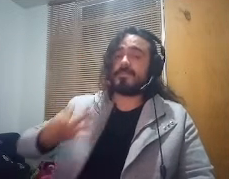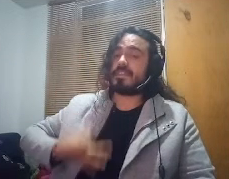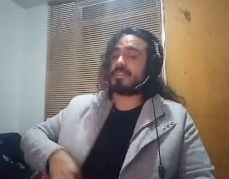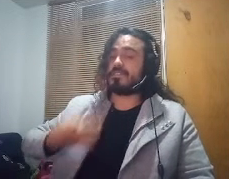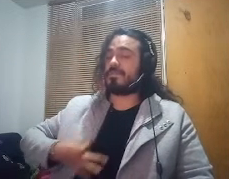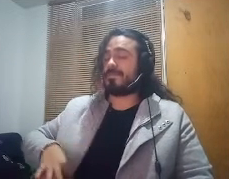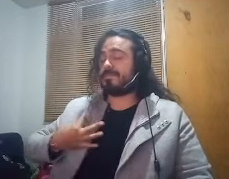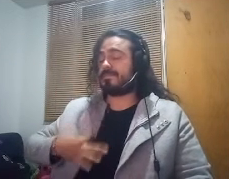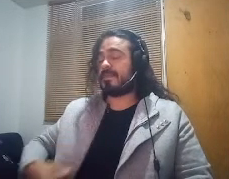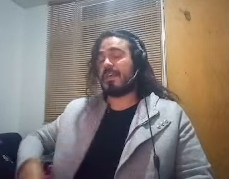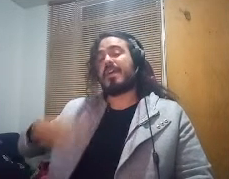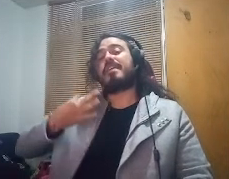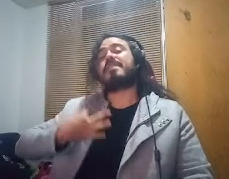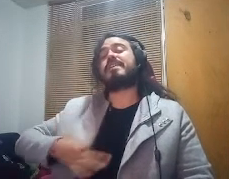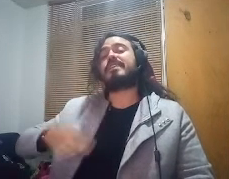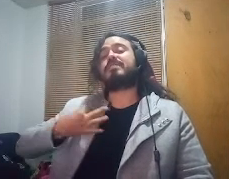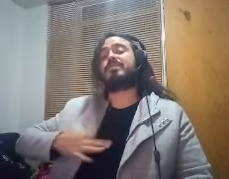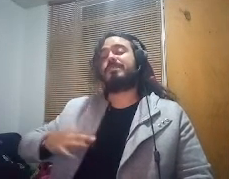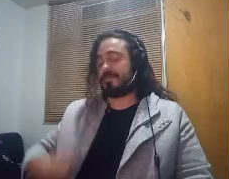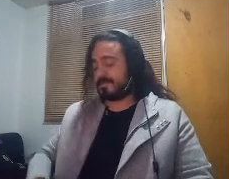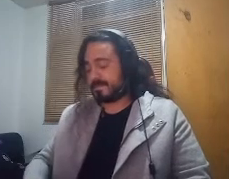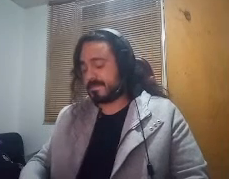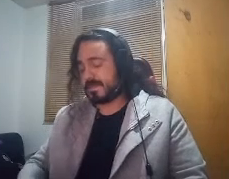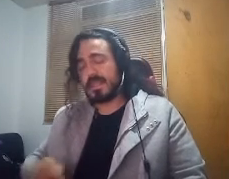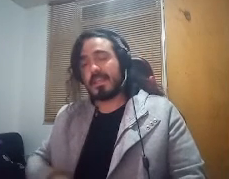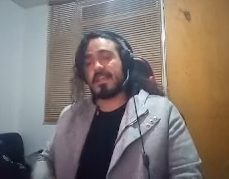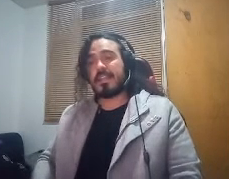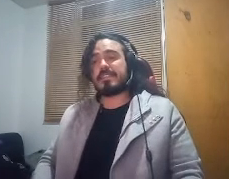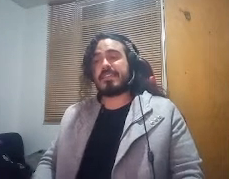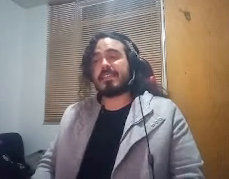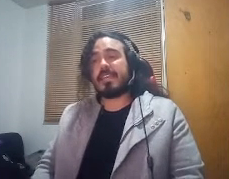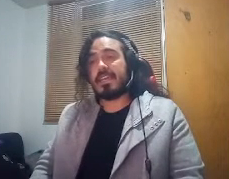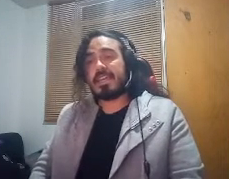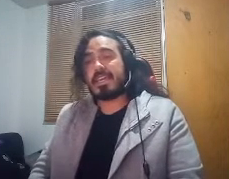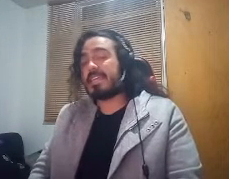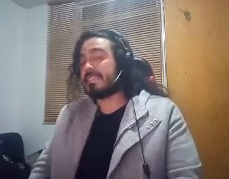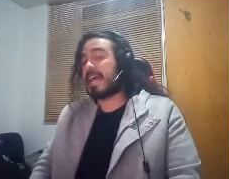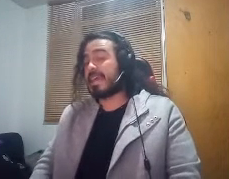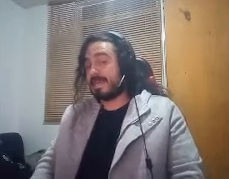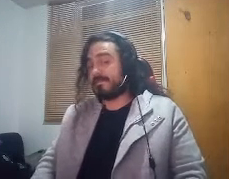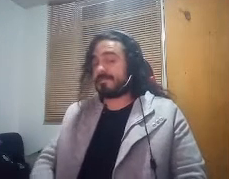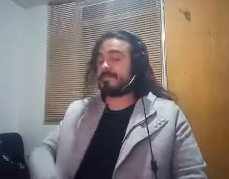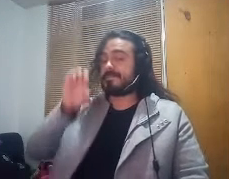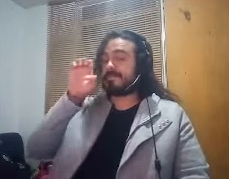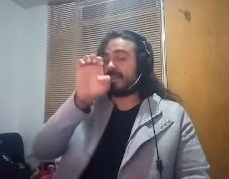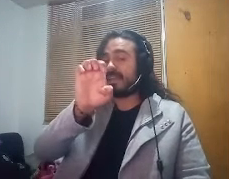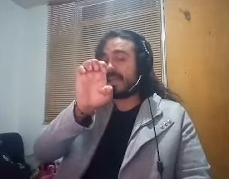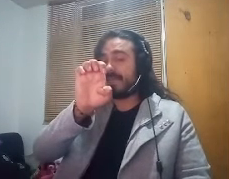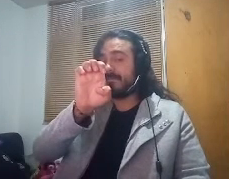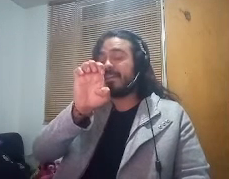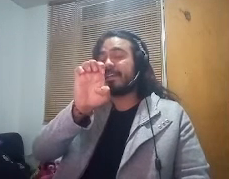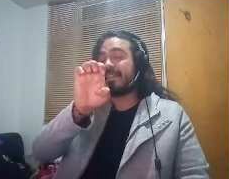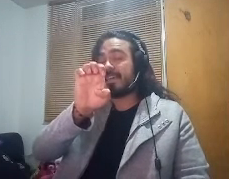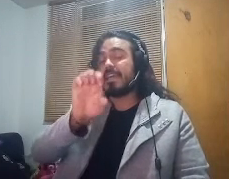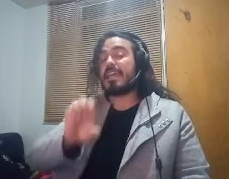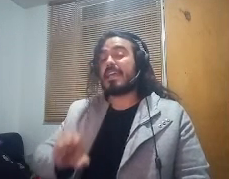desayuno desayuno la siguiente es la e e